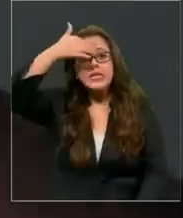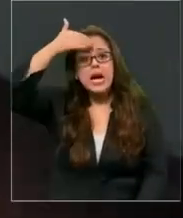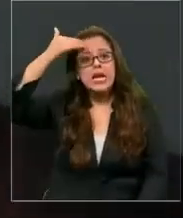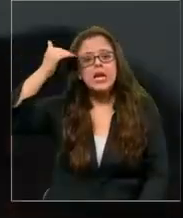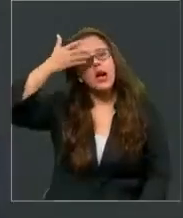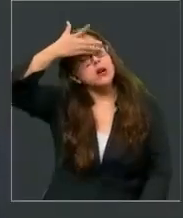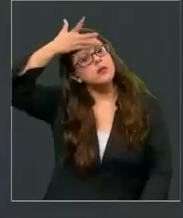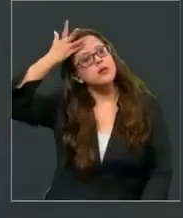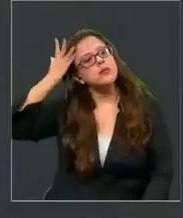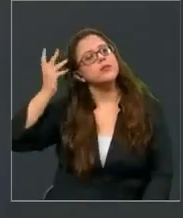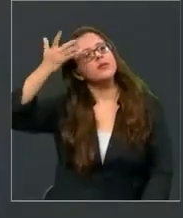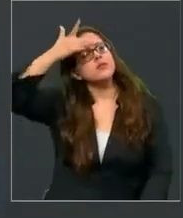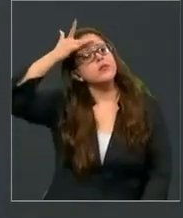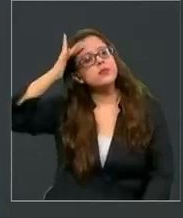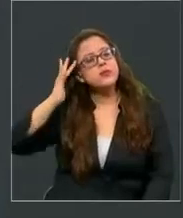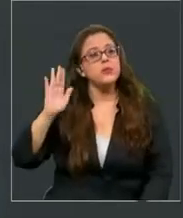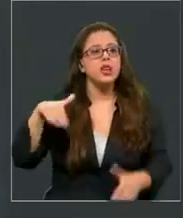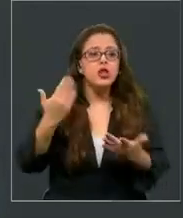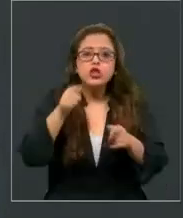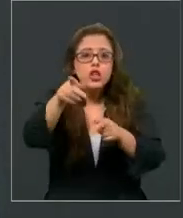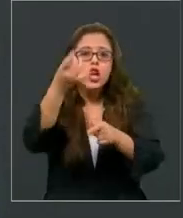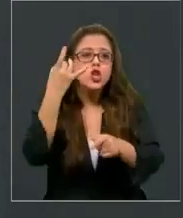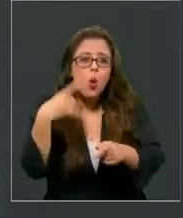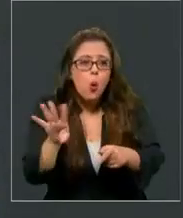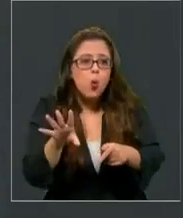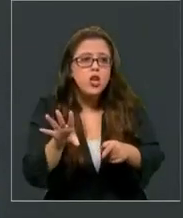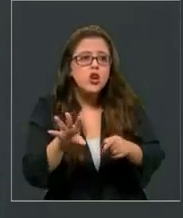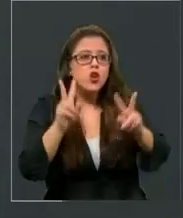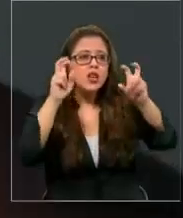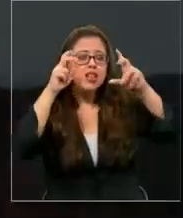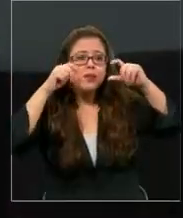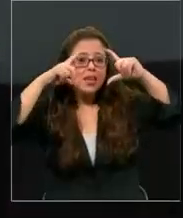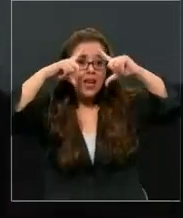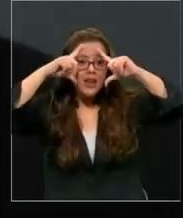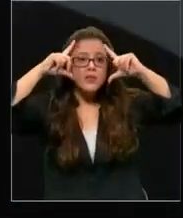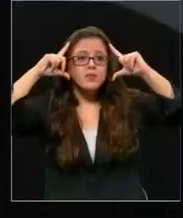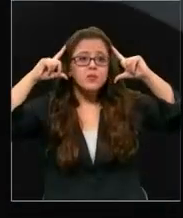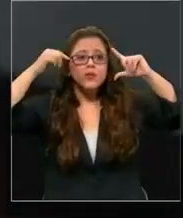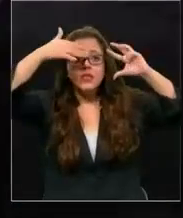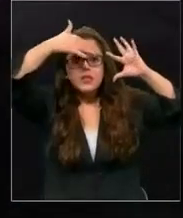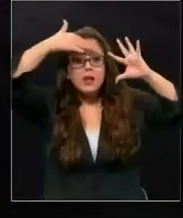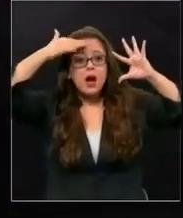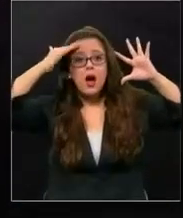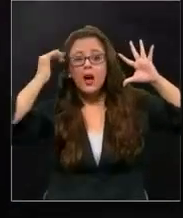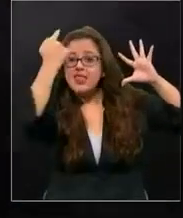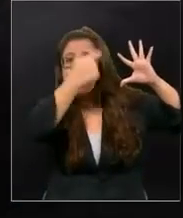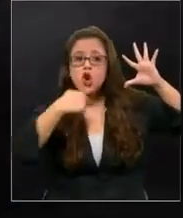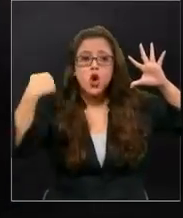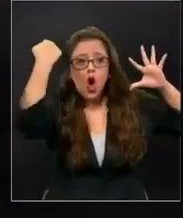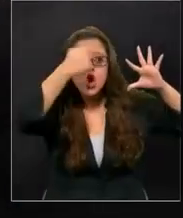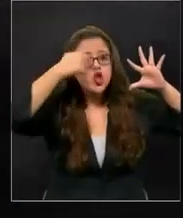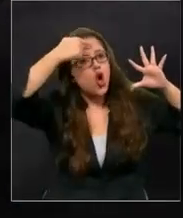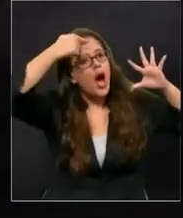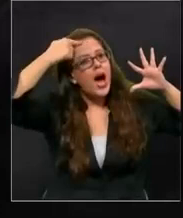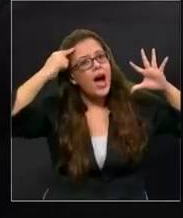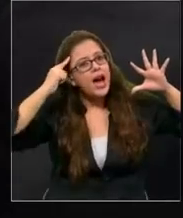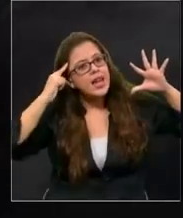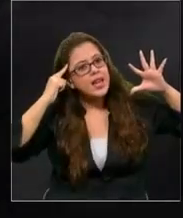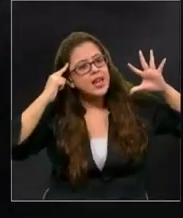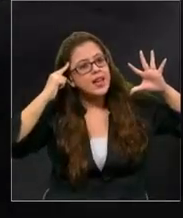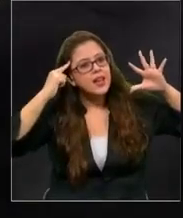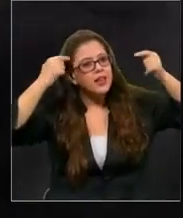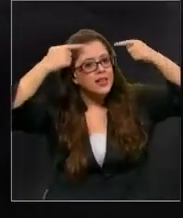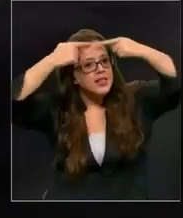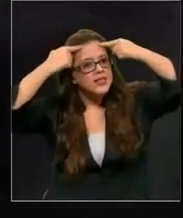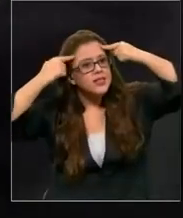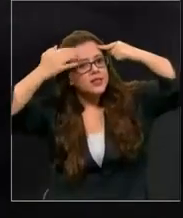Entonces, el único elemento descriptivo de rostro es la chasquilla. Como no se incluye la fotografía de rostro